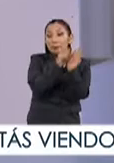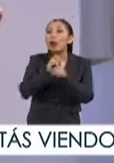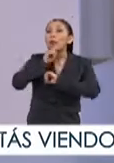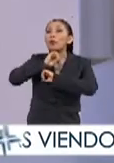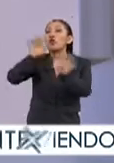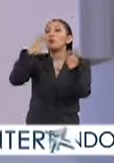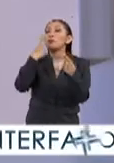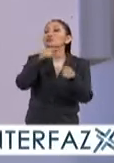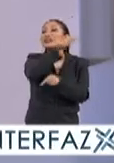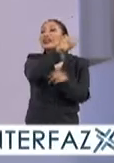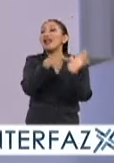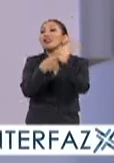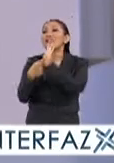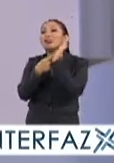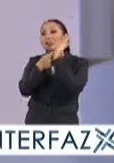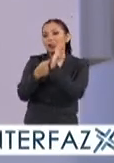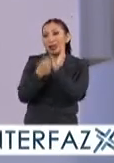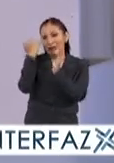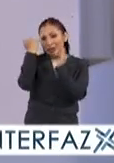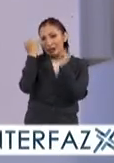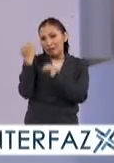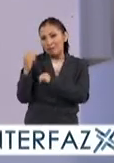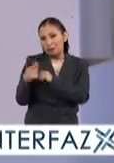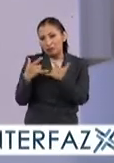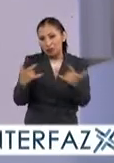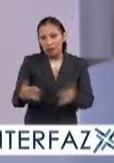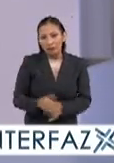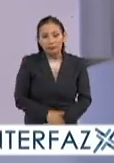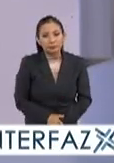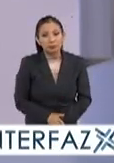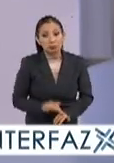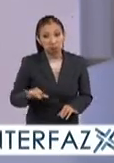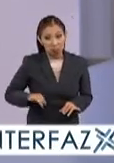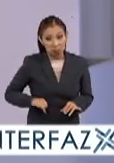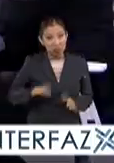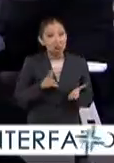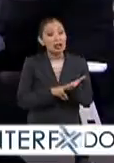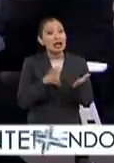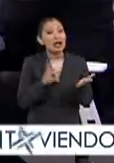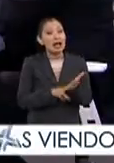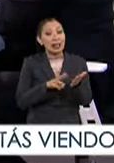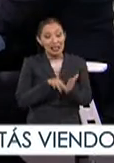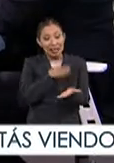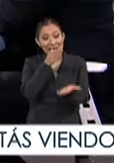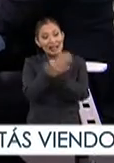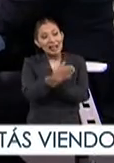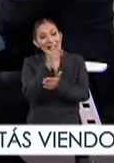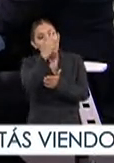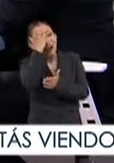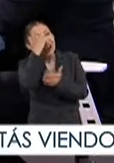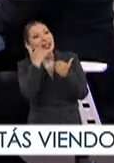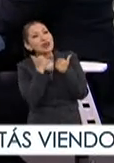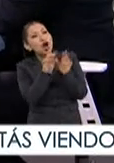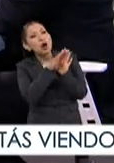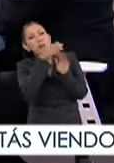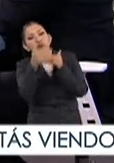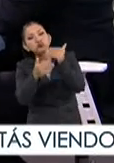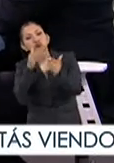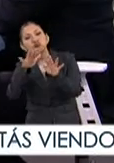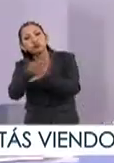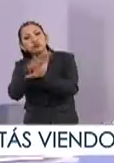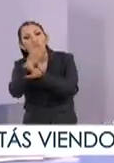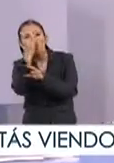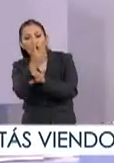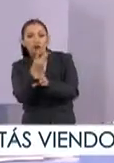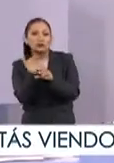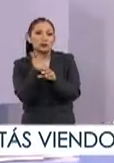la música y pues la ideología del momento también claro Olivia pues vale muchísimo la pena ir recordar y entender cómo se han desarrollado estos